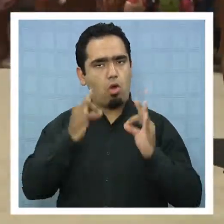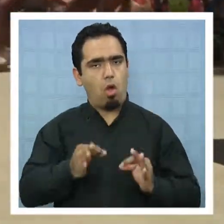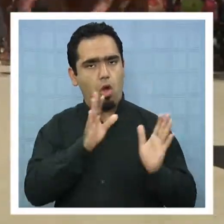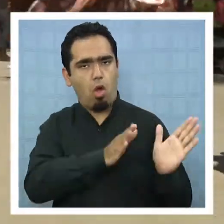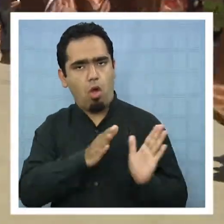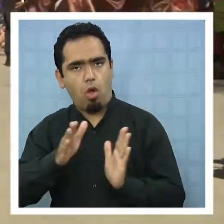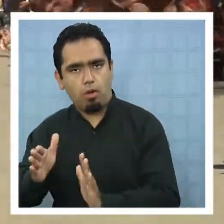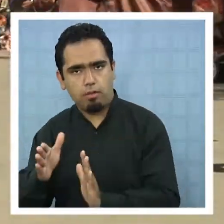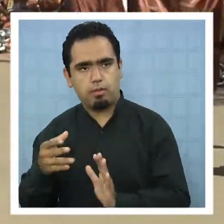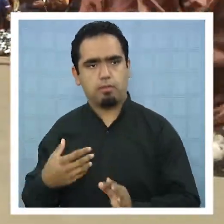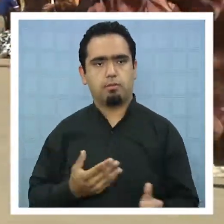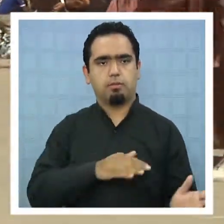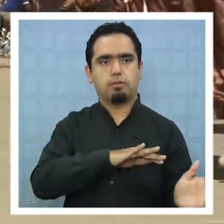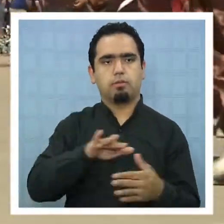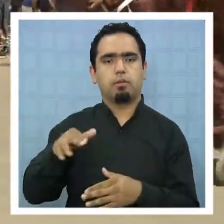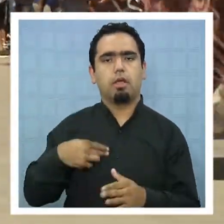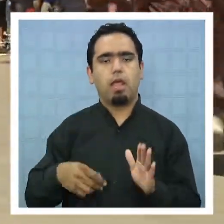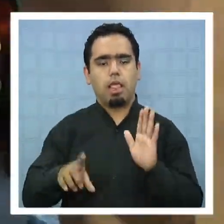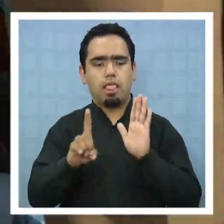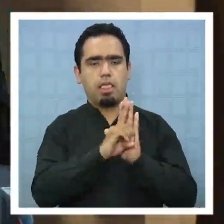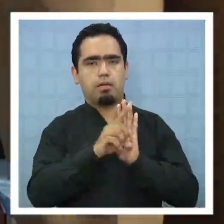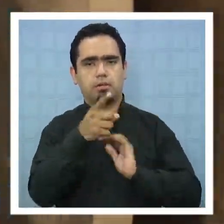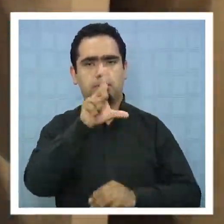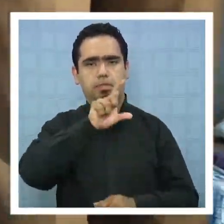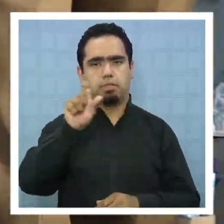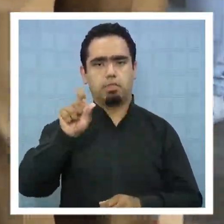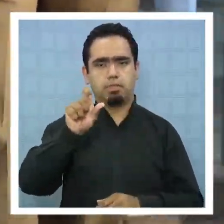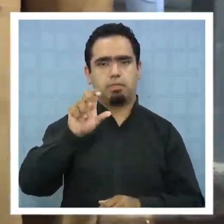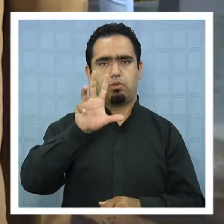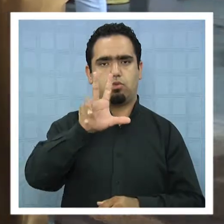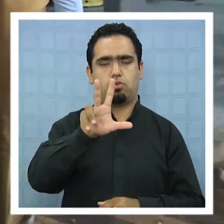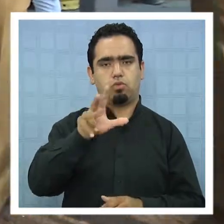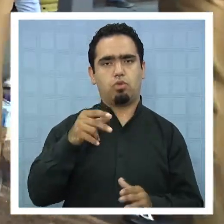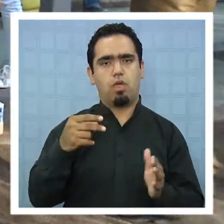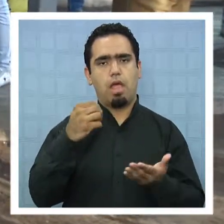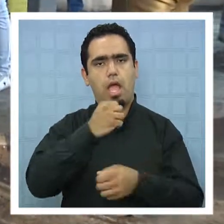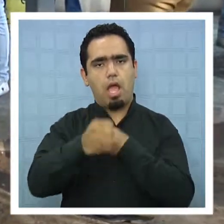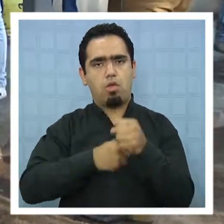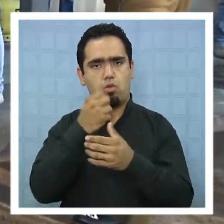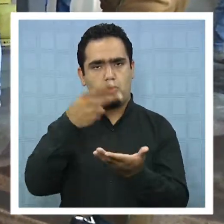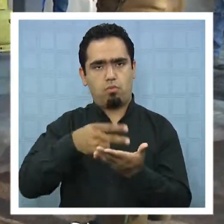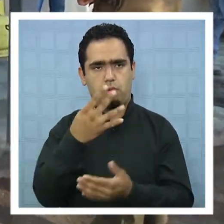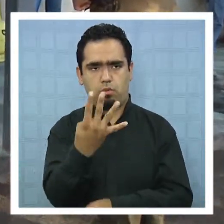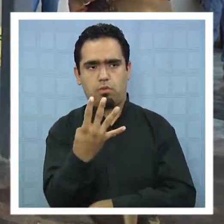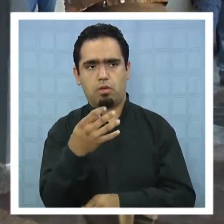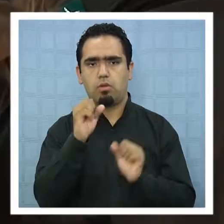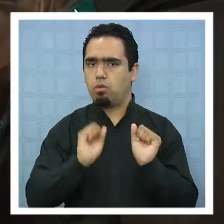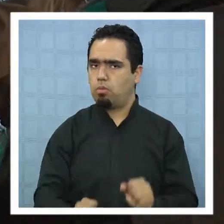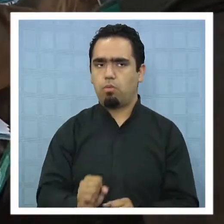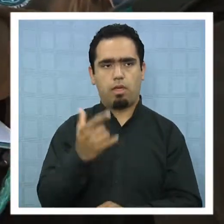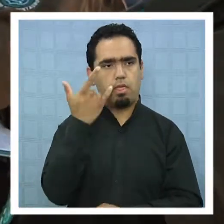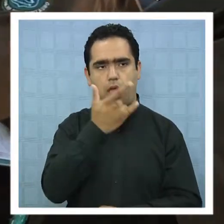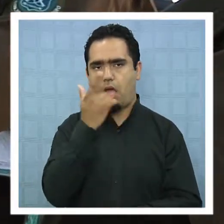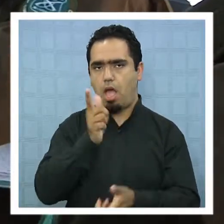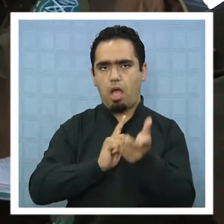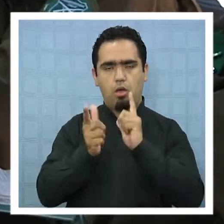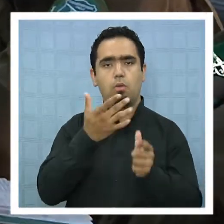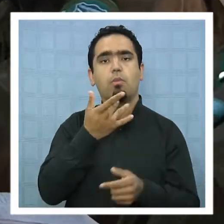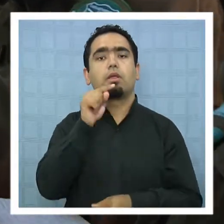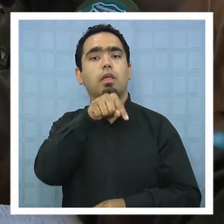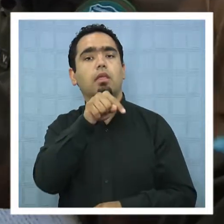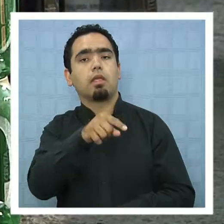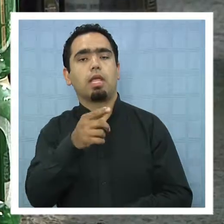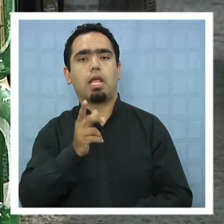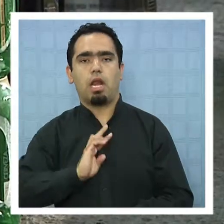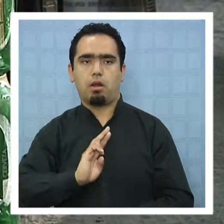del lugar. El decreto 708 del 2004 impide que ingrese alcohol porque el motivo de esta fiesta es un tema netamente religioso.